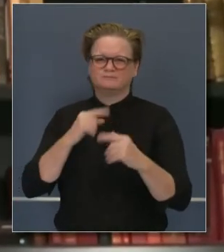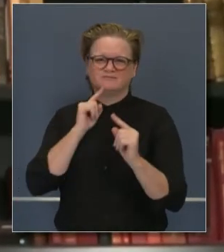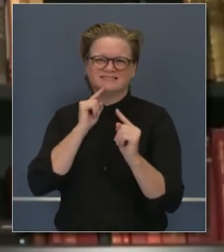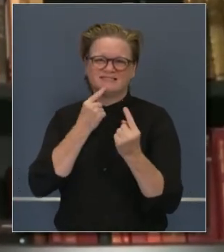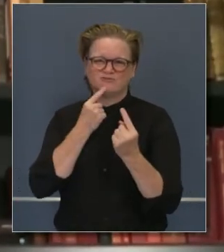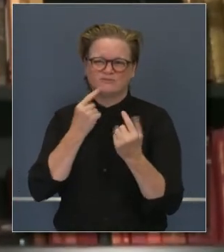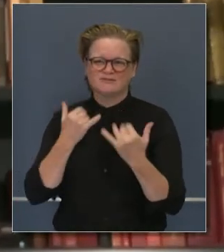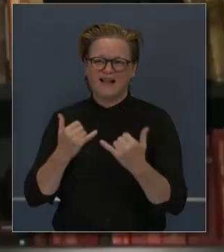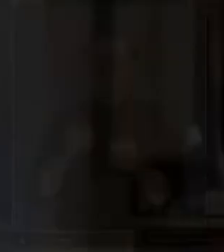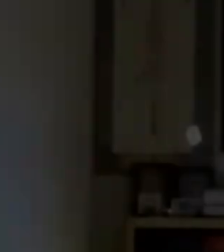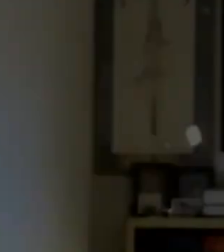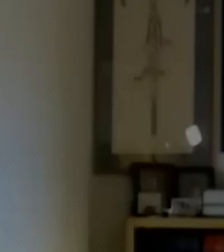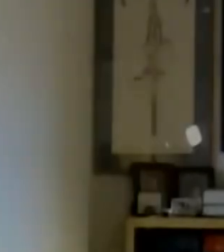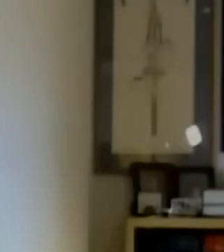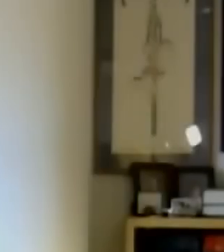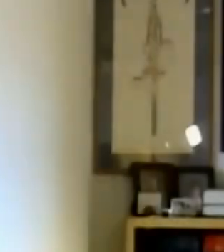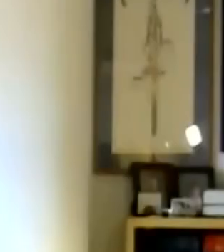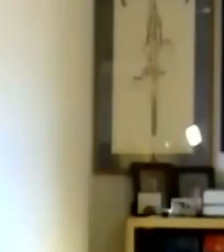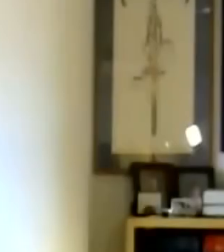es muy conocida. Y todos cuídense. Gracias. Gracias.